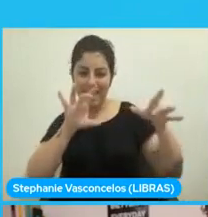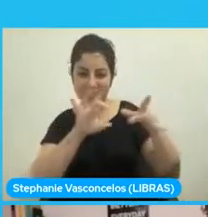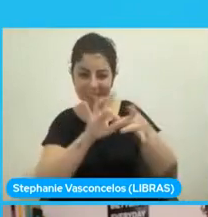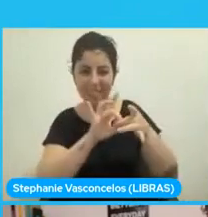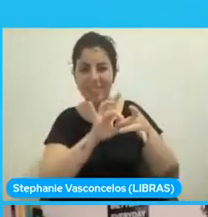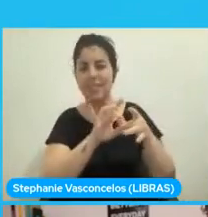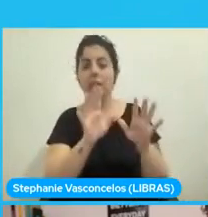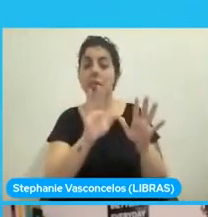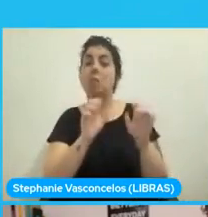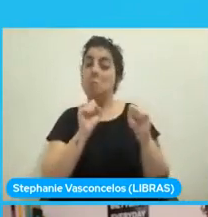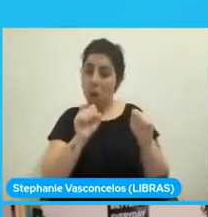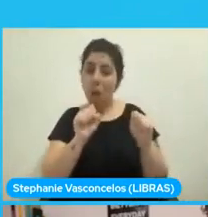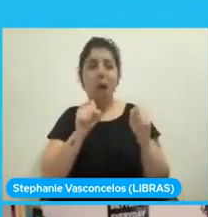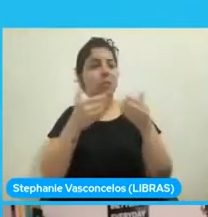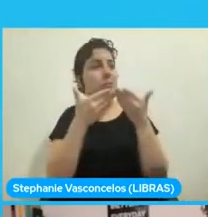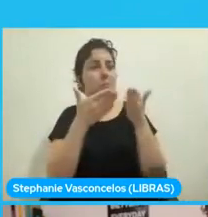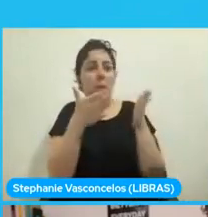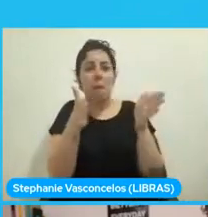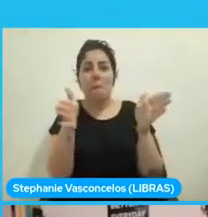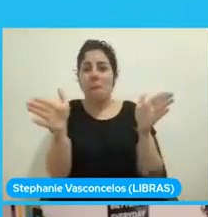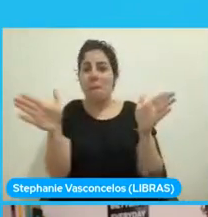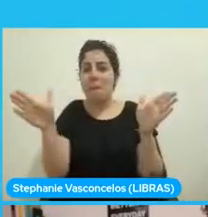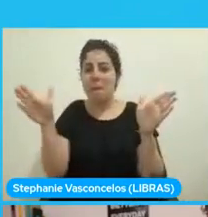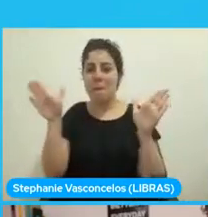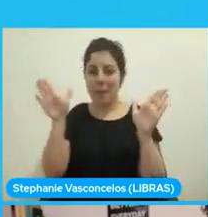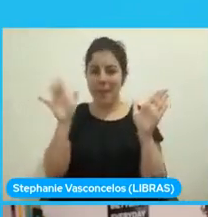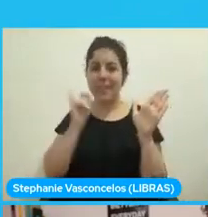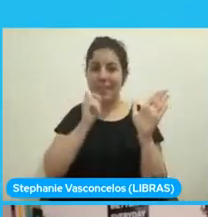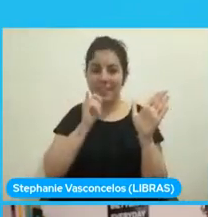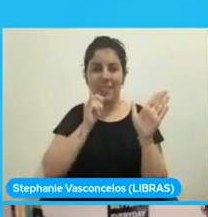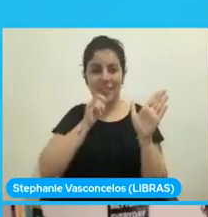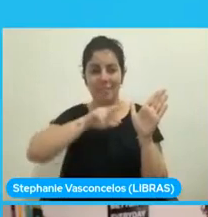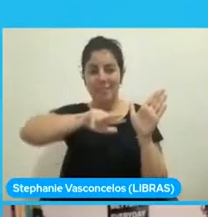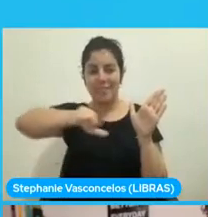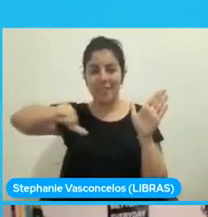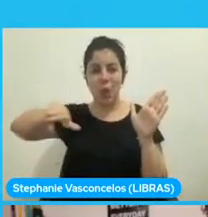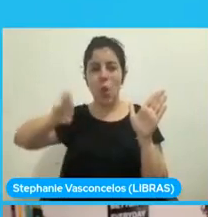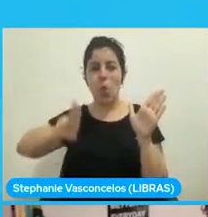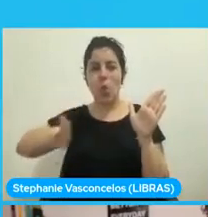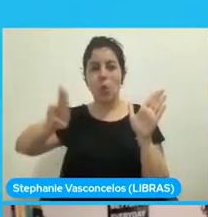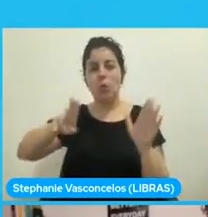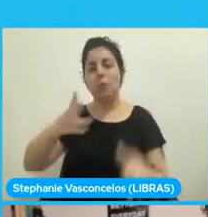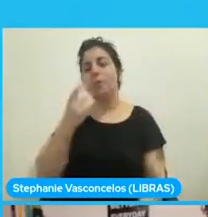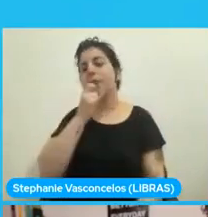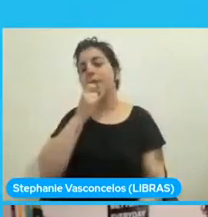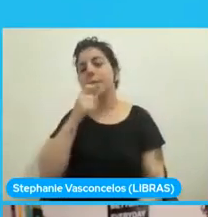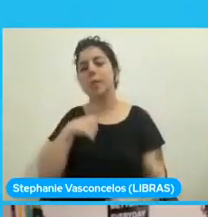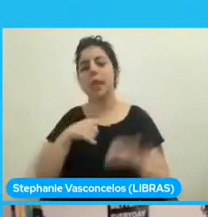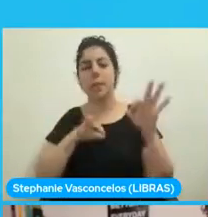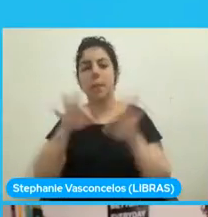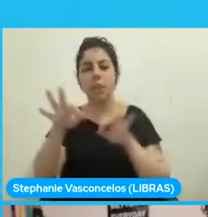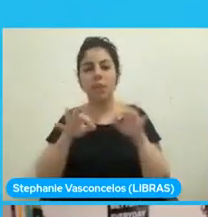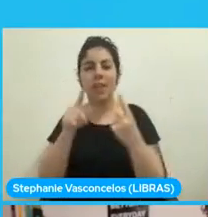específicamente para la web. Entonces, hay proyectos como el Ethereum